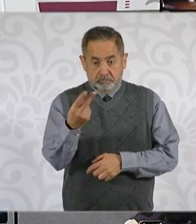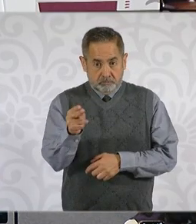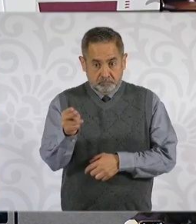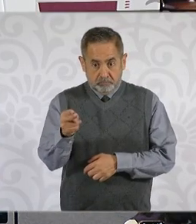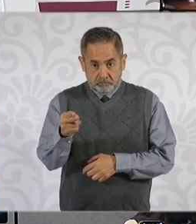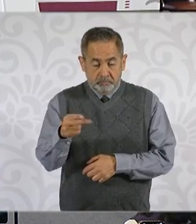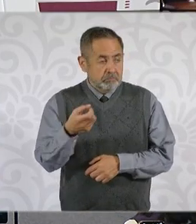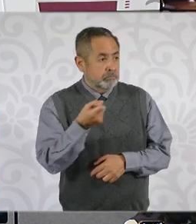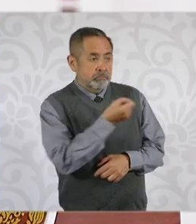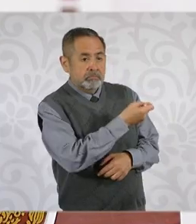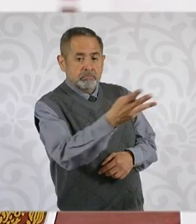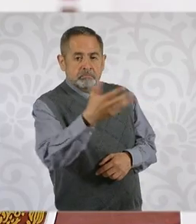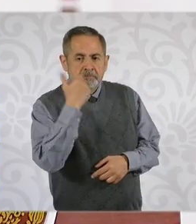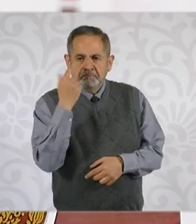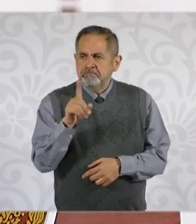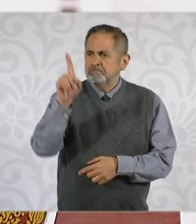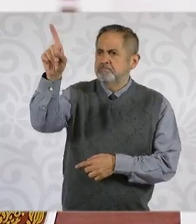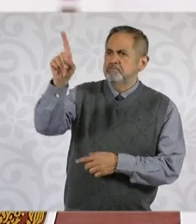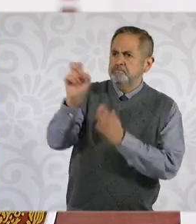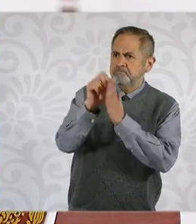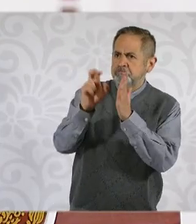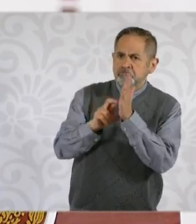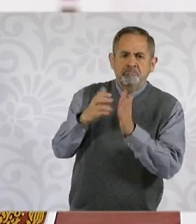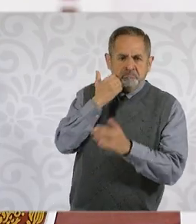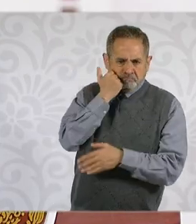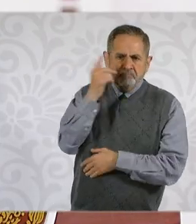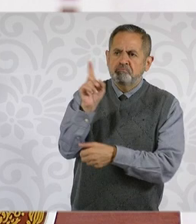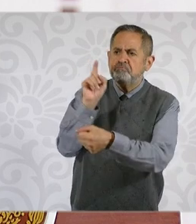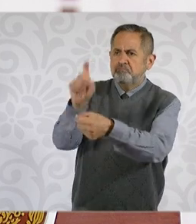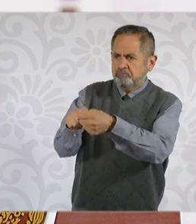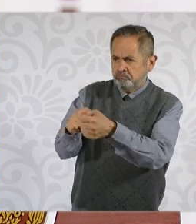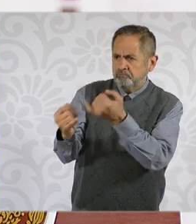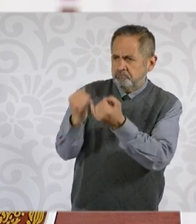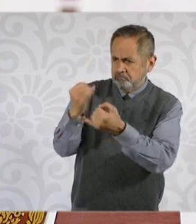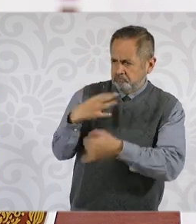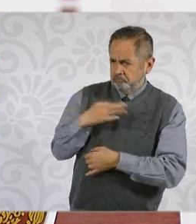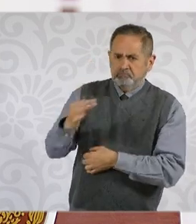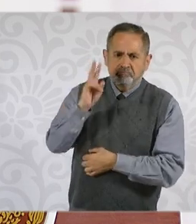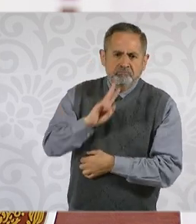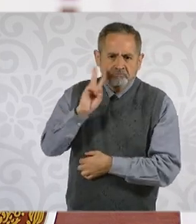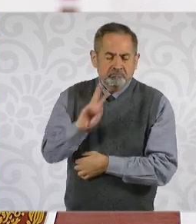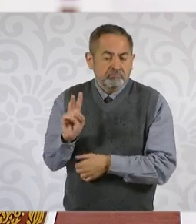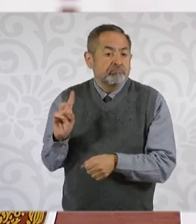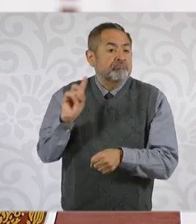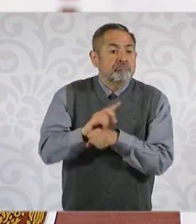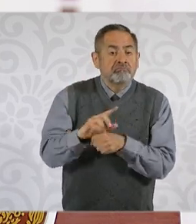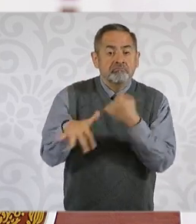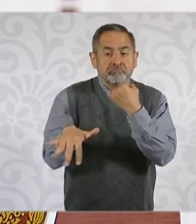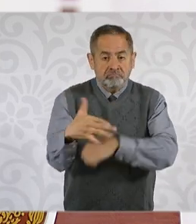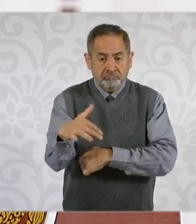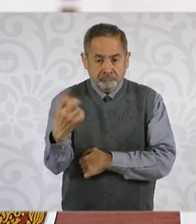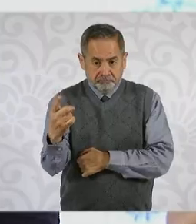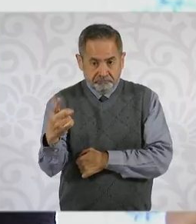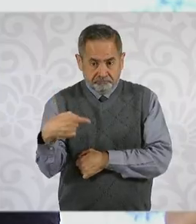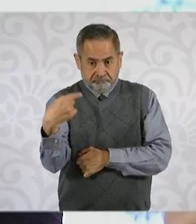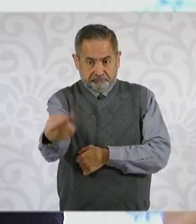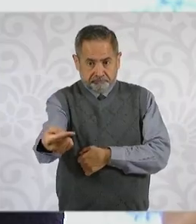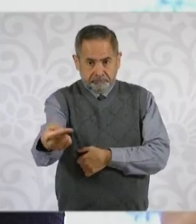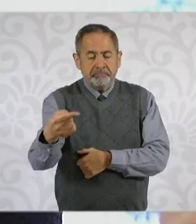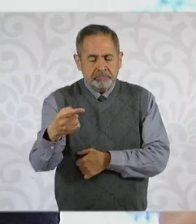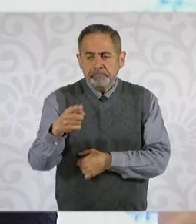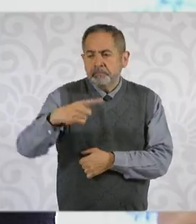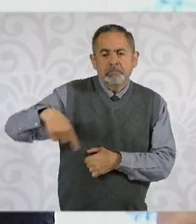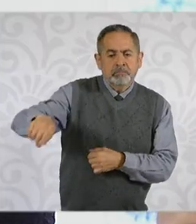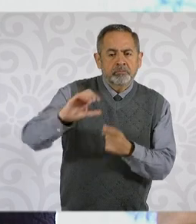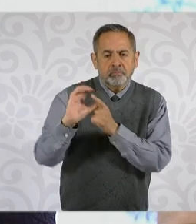que deseen participar en el proceso de elección. El 15 de diciembre próximo, los comités de